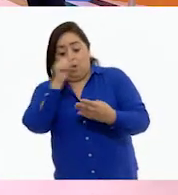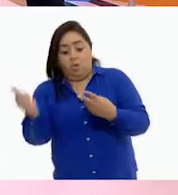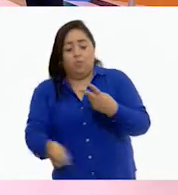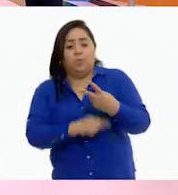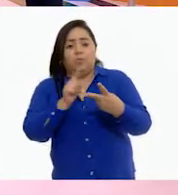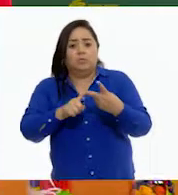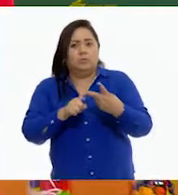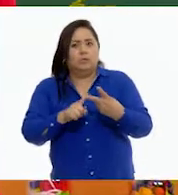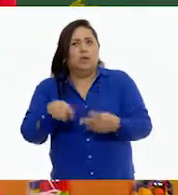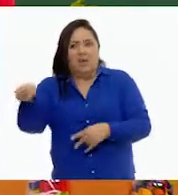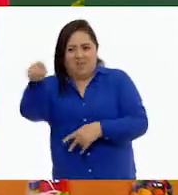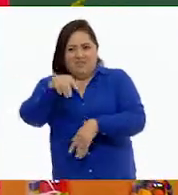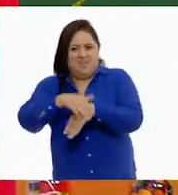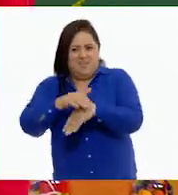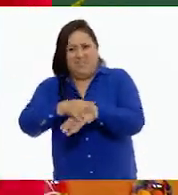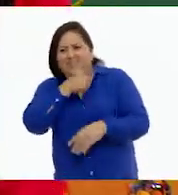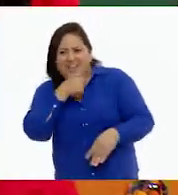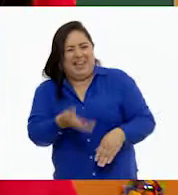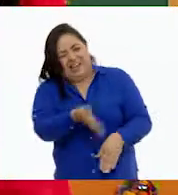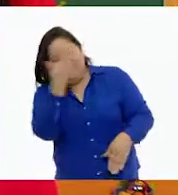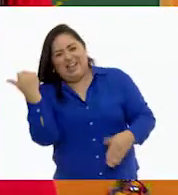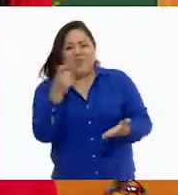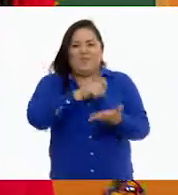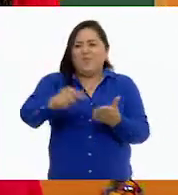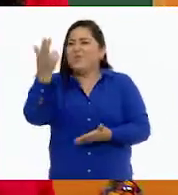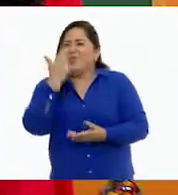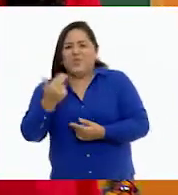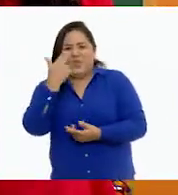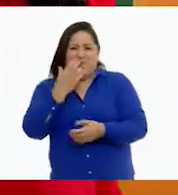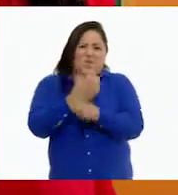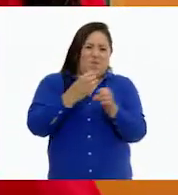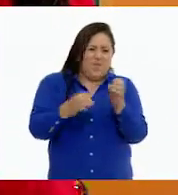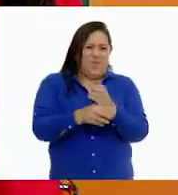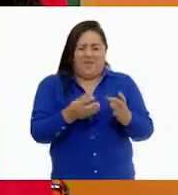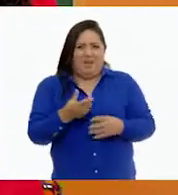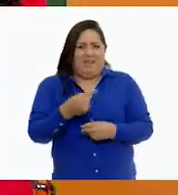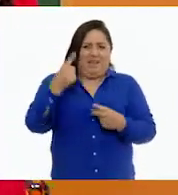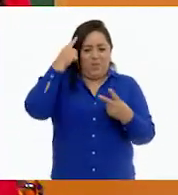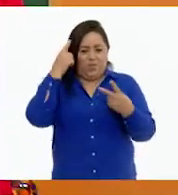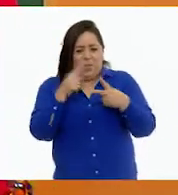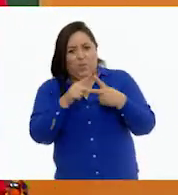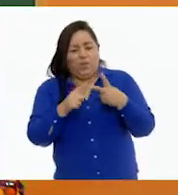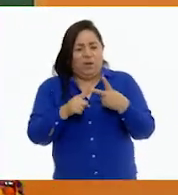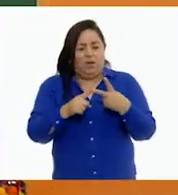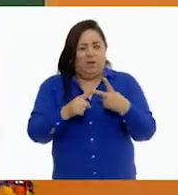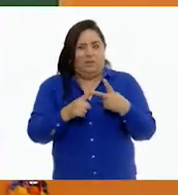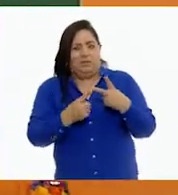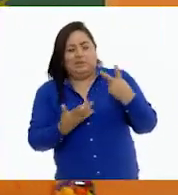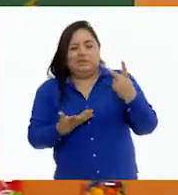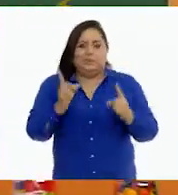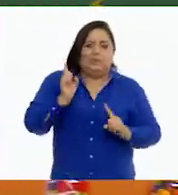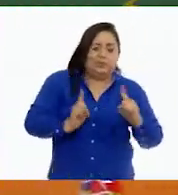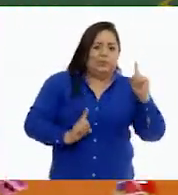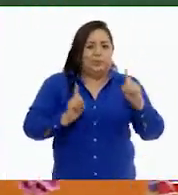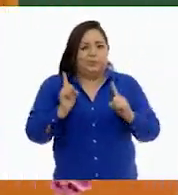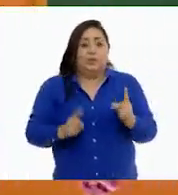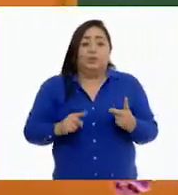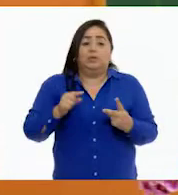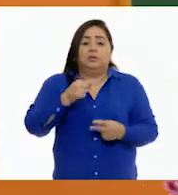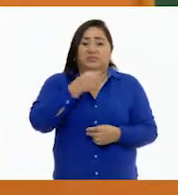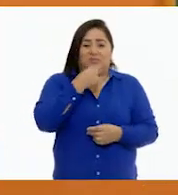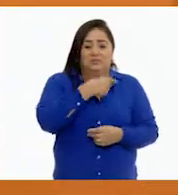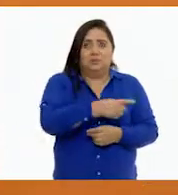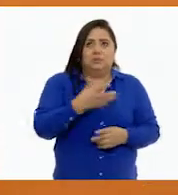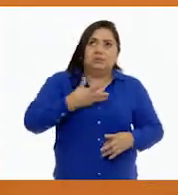opción era hacerle caso como que esta parte de sus amigos que le decían que se compraran muchas cosas a la salida. Ay, Iván tenía